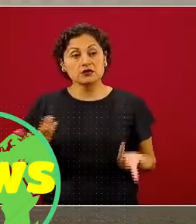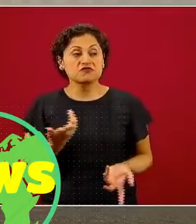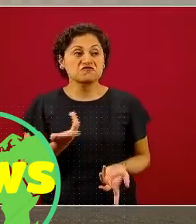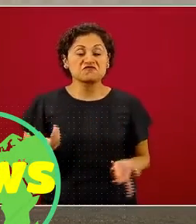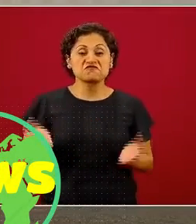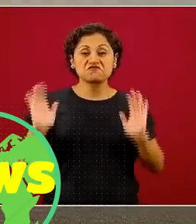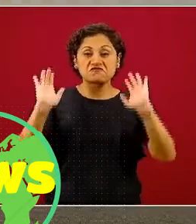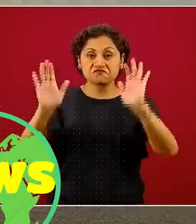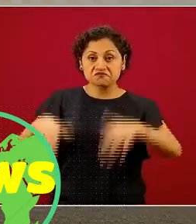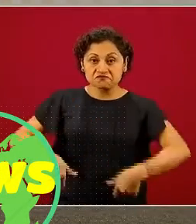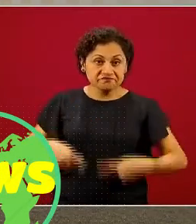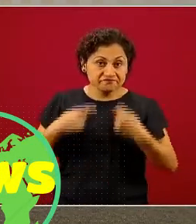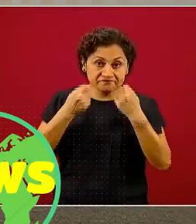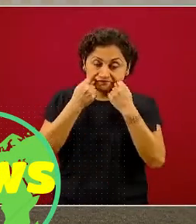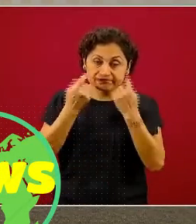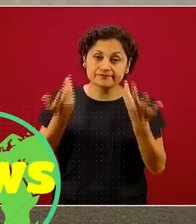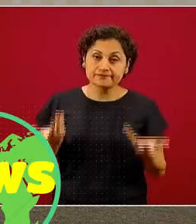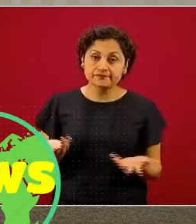al respecto.